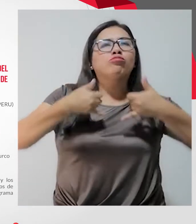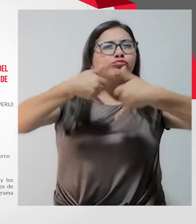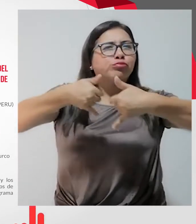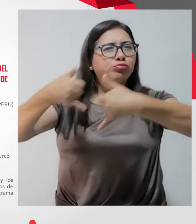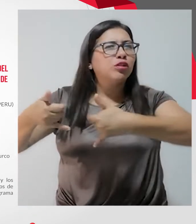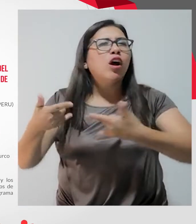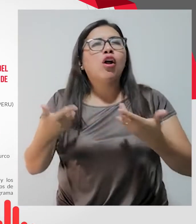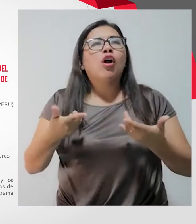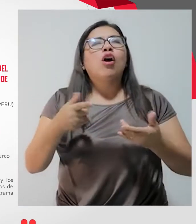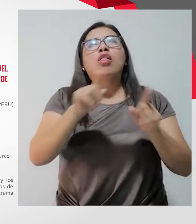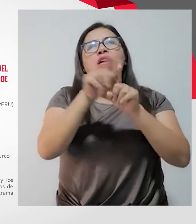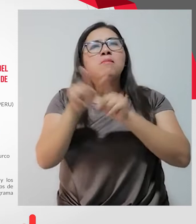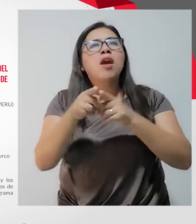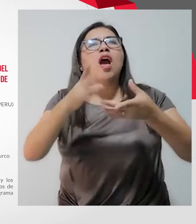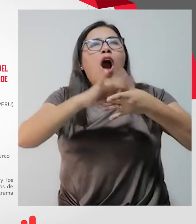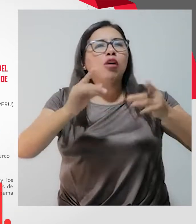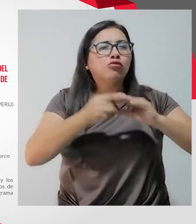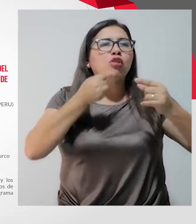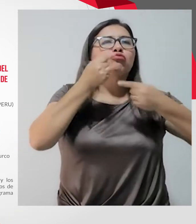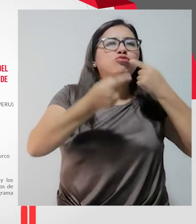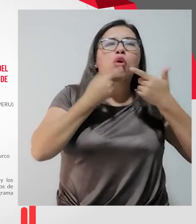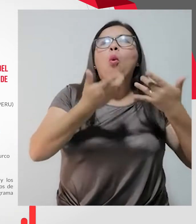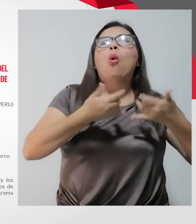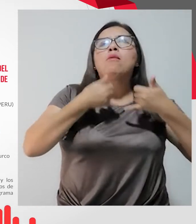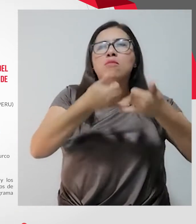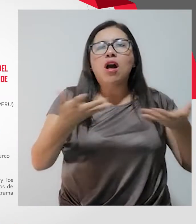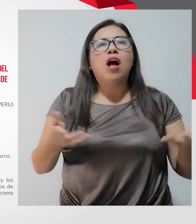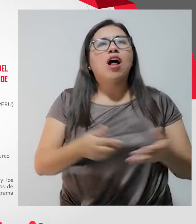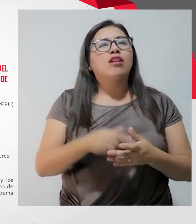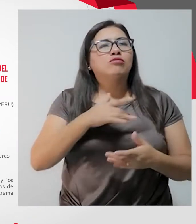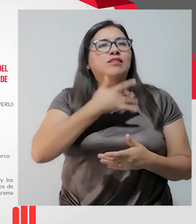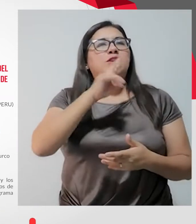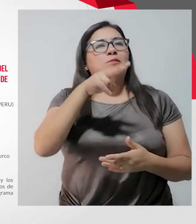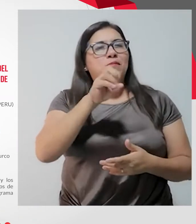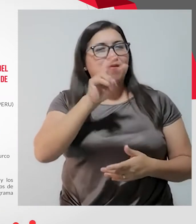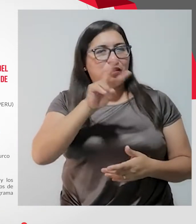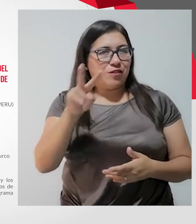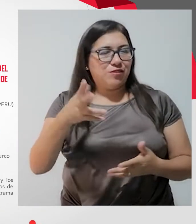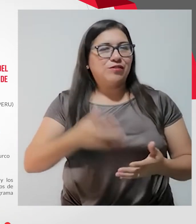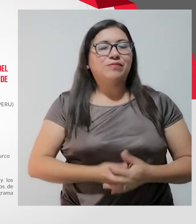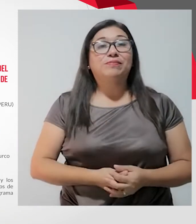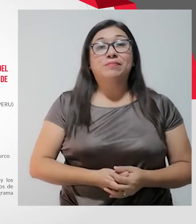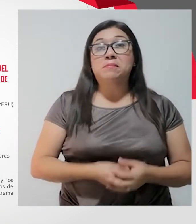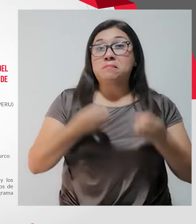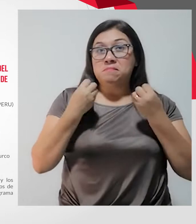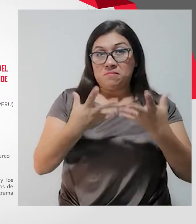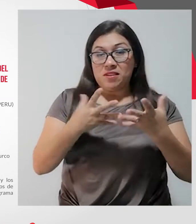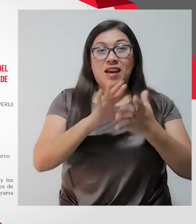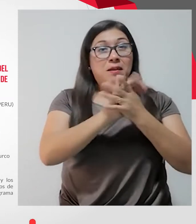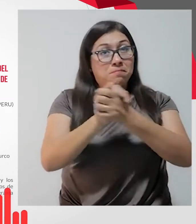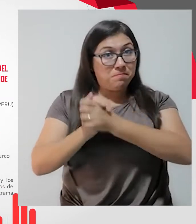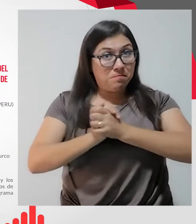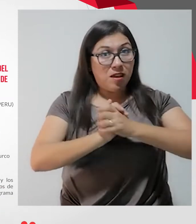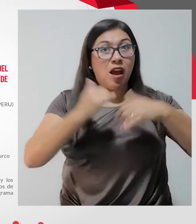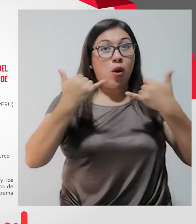del concurso Cuenta Cuentos con Sentido 2022. Bueno, amigas y amigos,